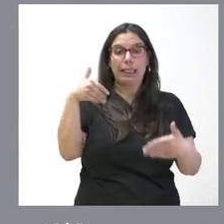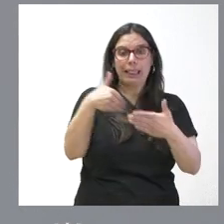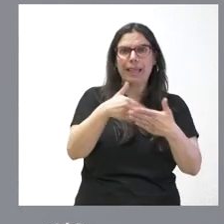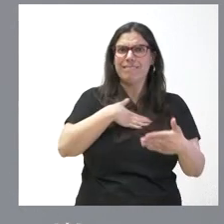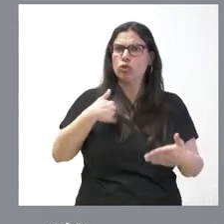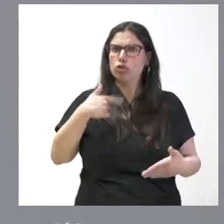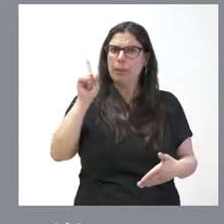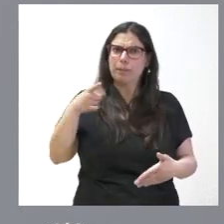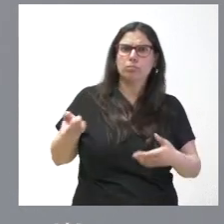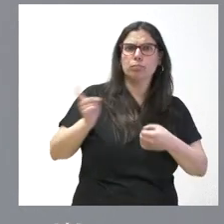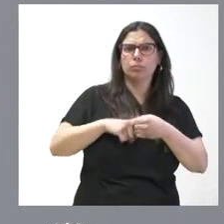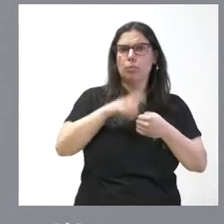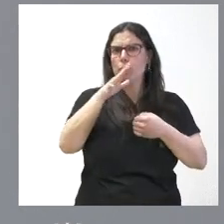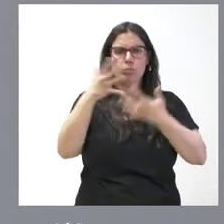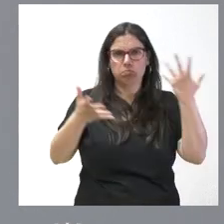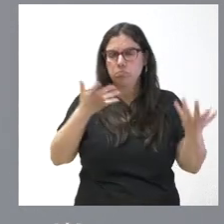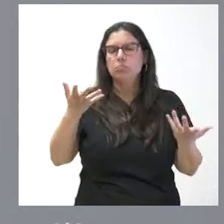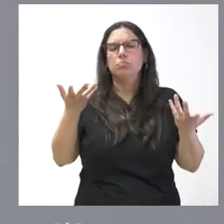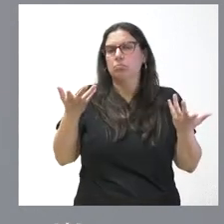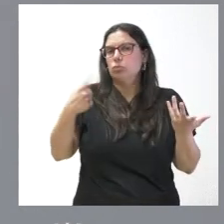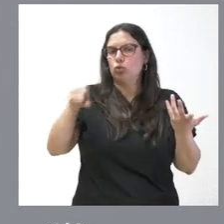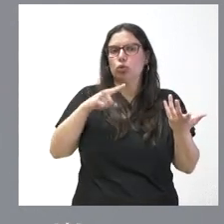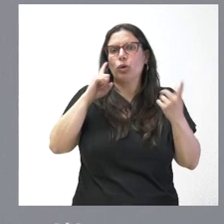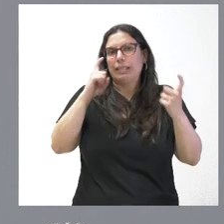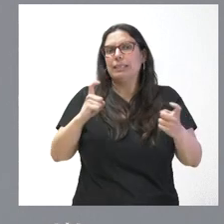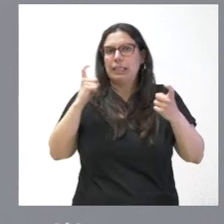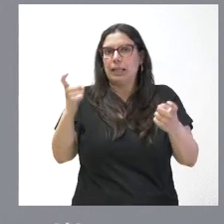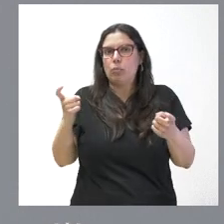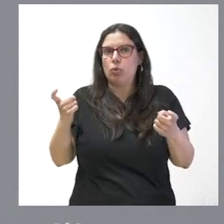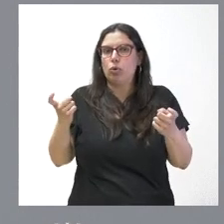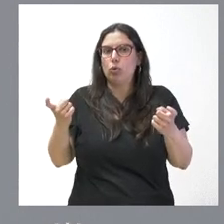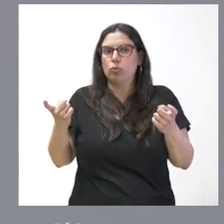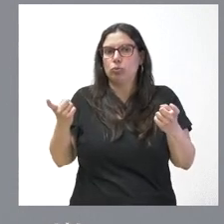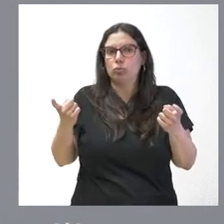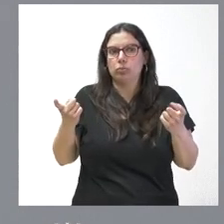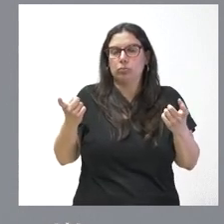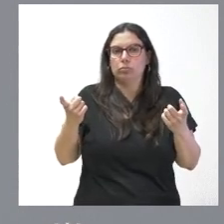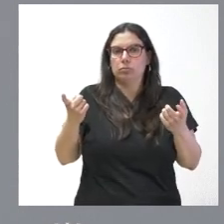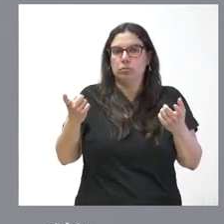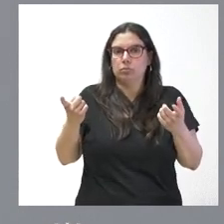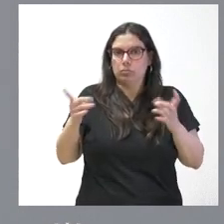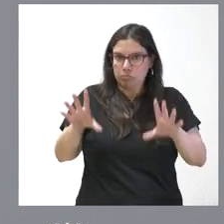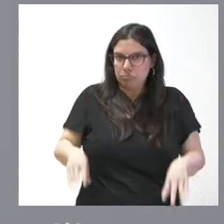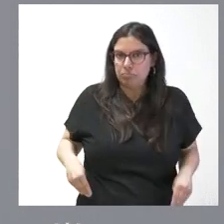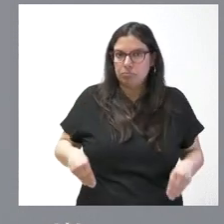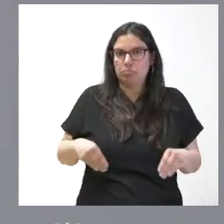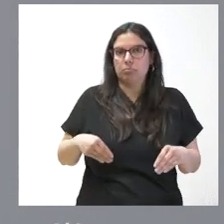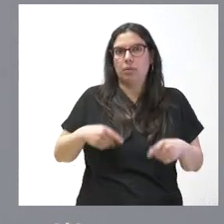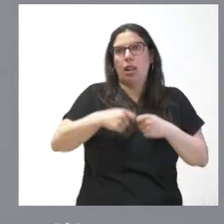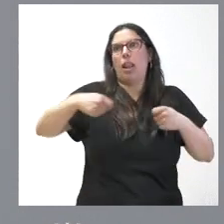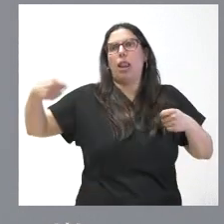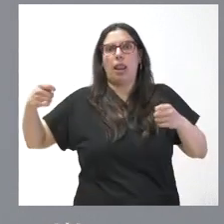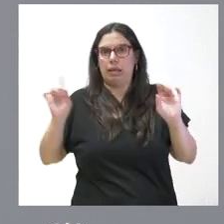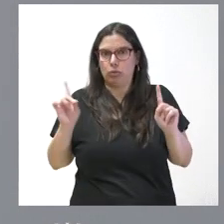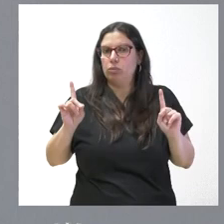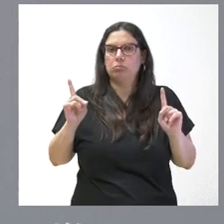incorporación por alguna causa pues nosotros intentaríamos sin que esto suponga una nueva dilación en los plazos